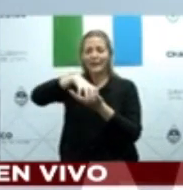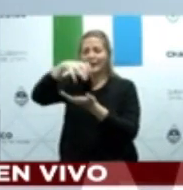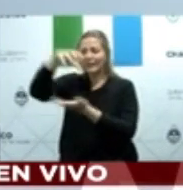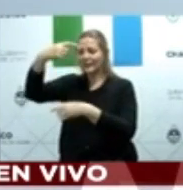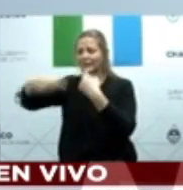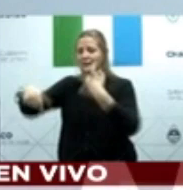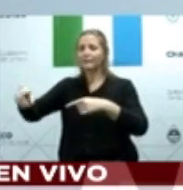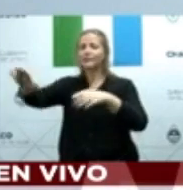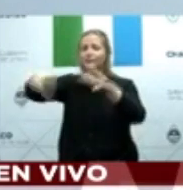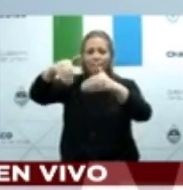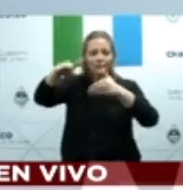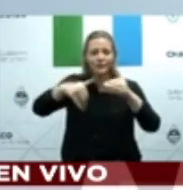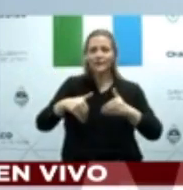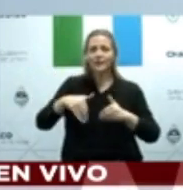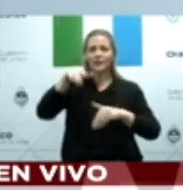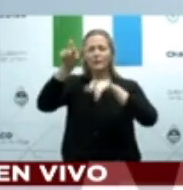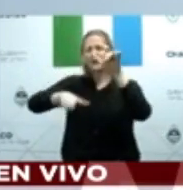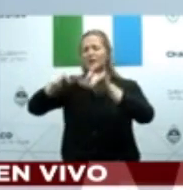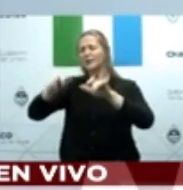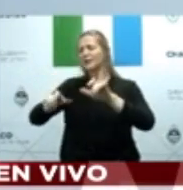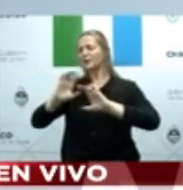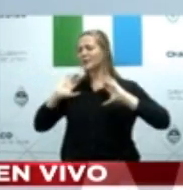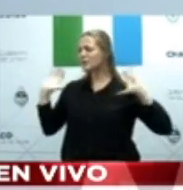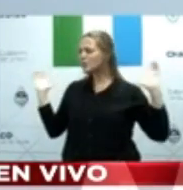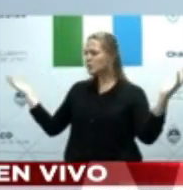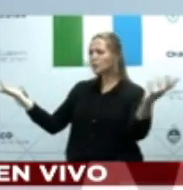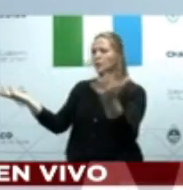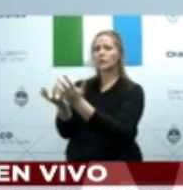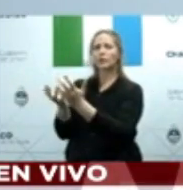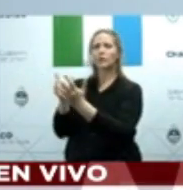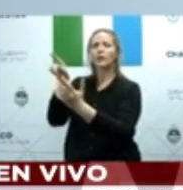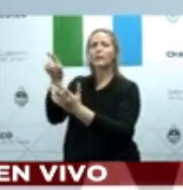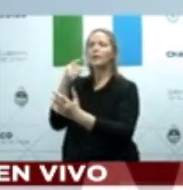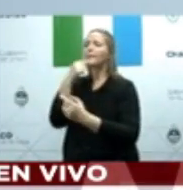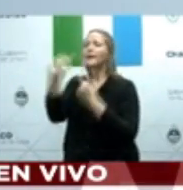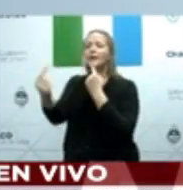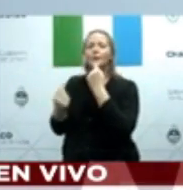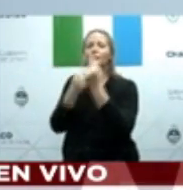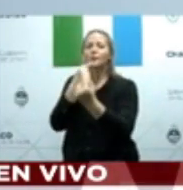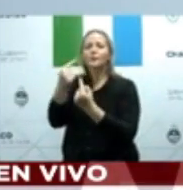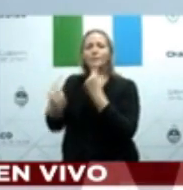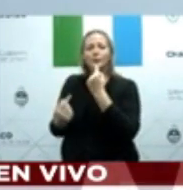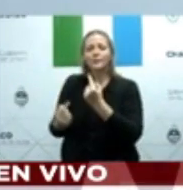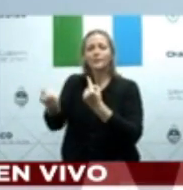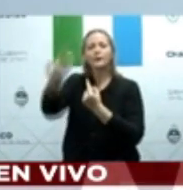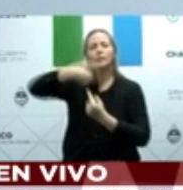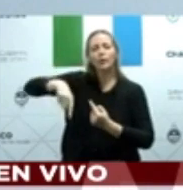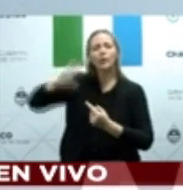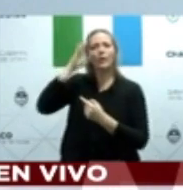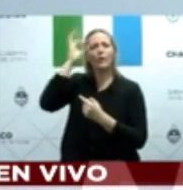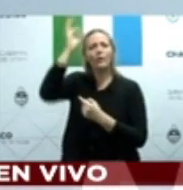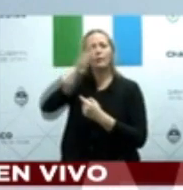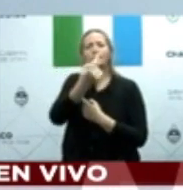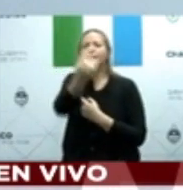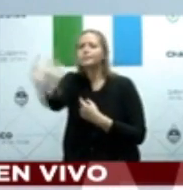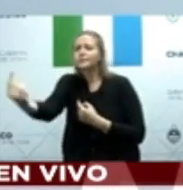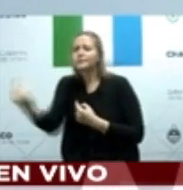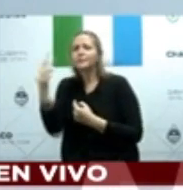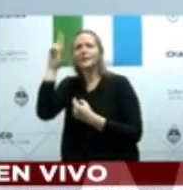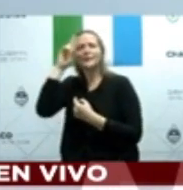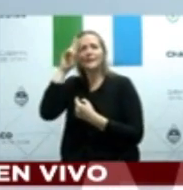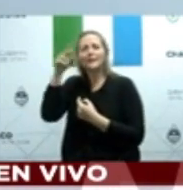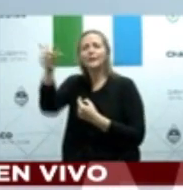buena voluntad de escuchar a todos y resolver con todos y entre todos. Como fue el primer